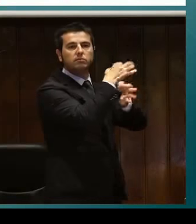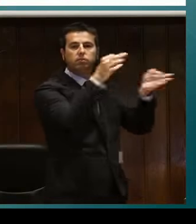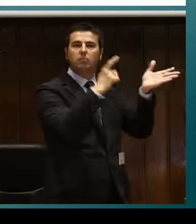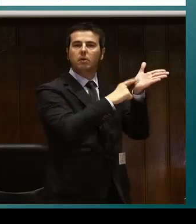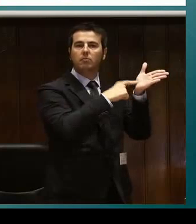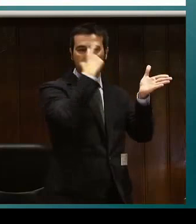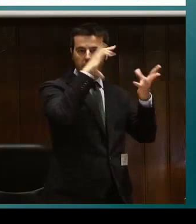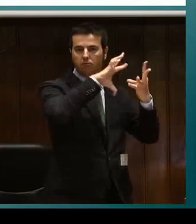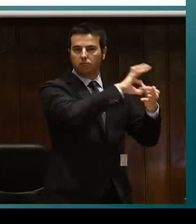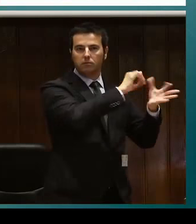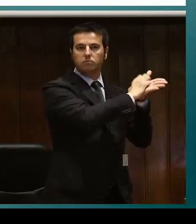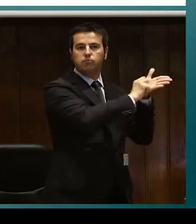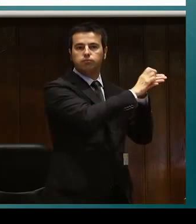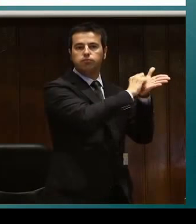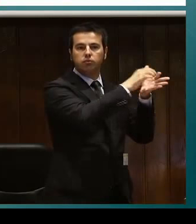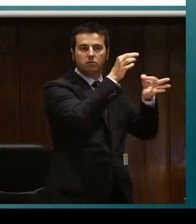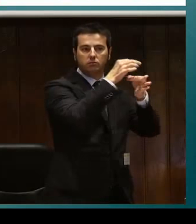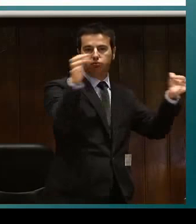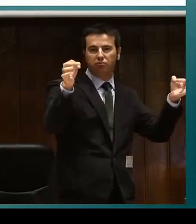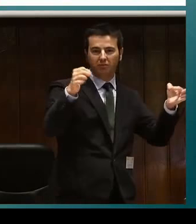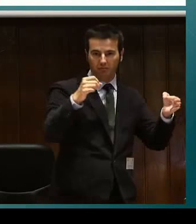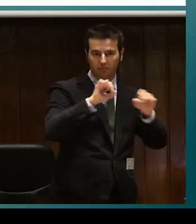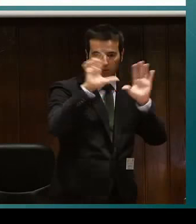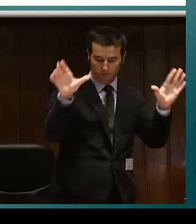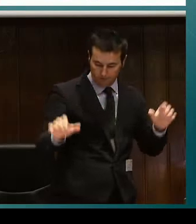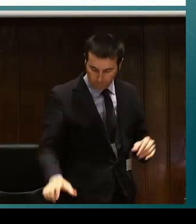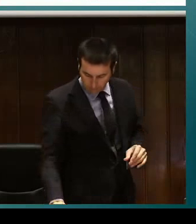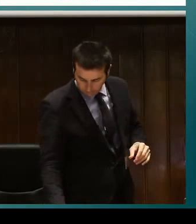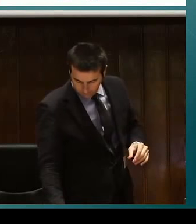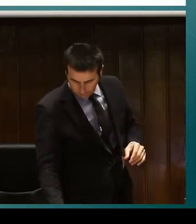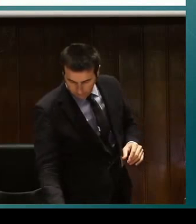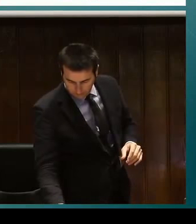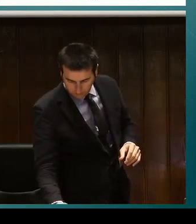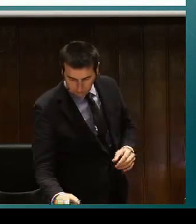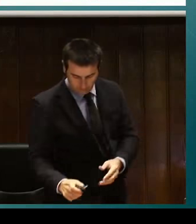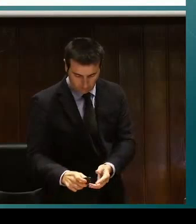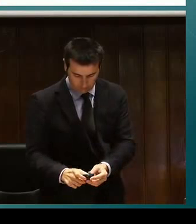este dactilológico en el aire se adapta en la mano. Se adapta a un dactilológico en palma.